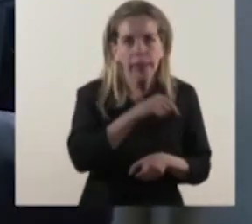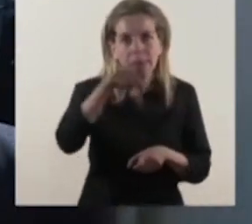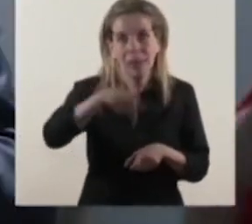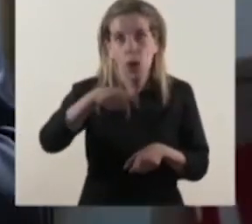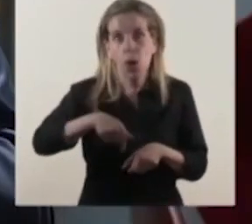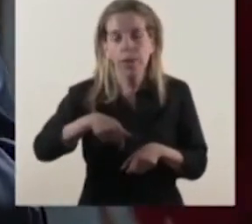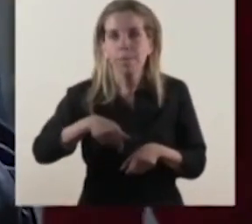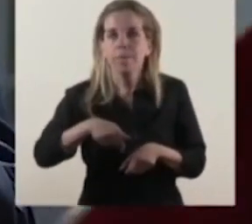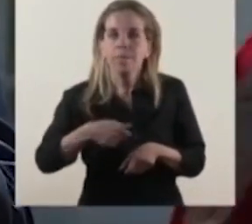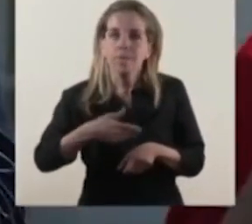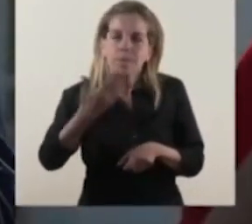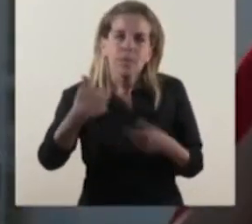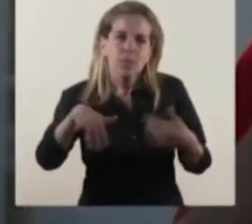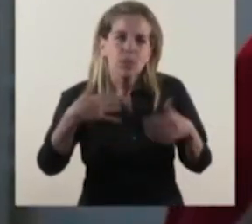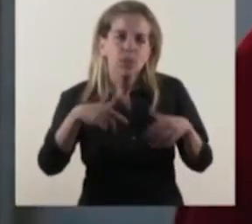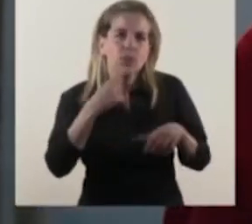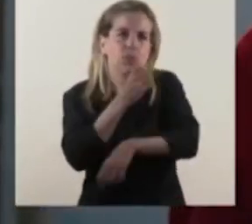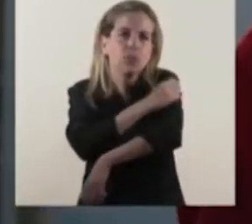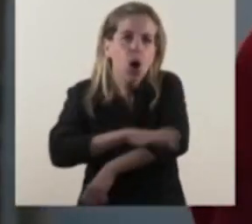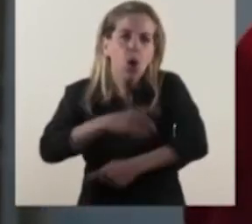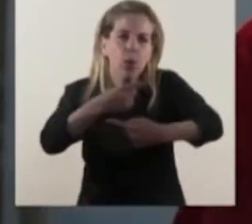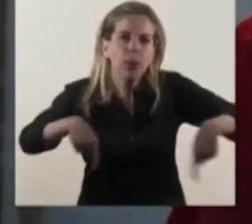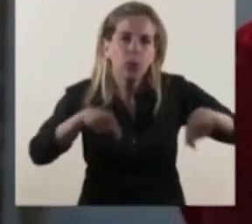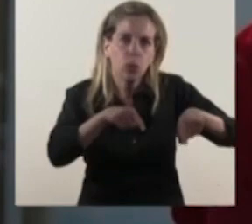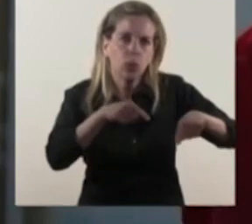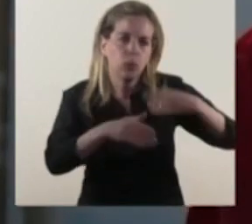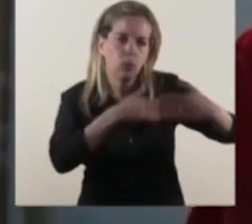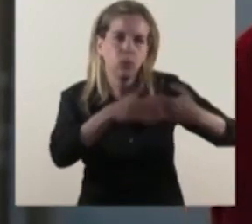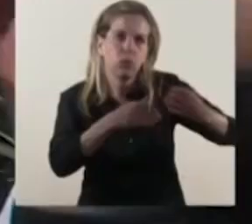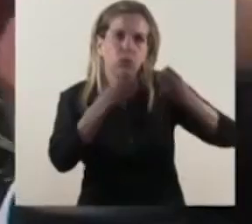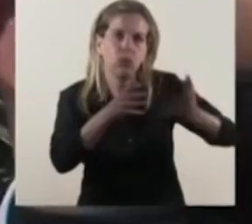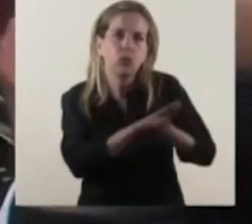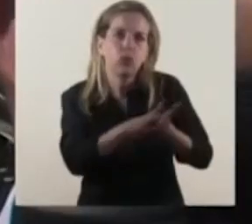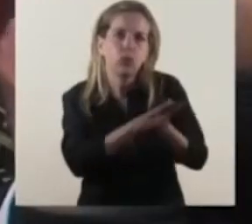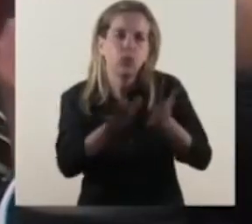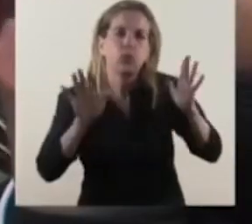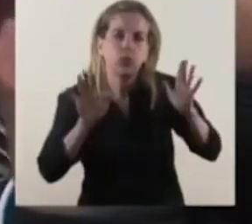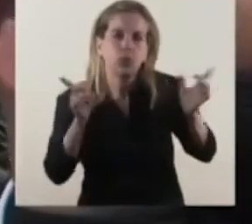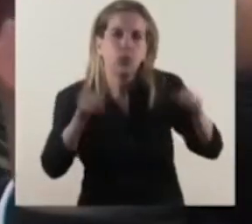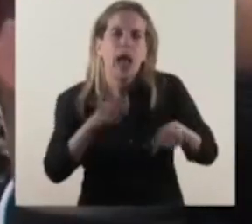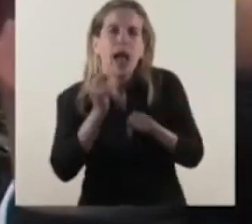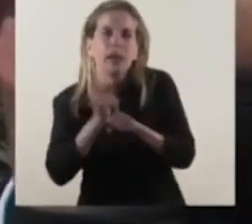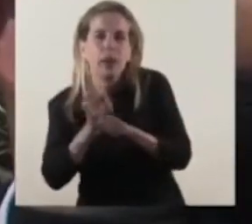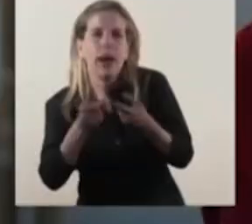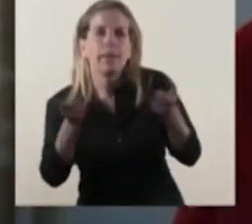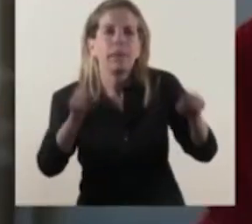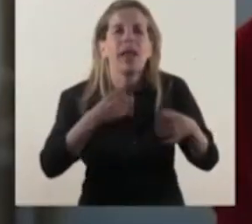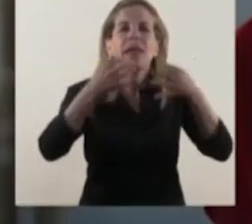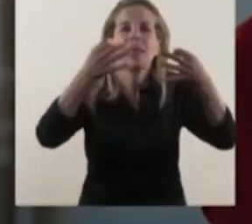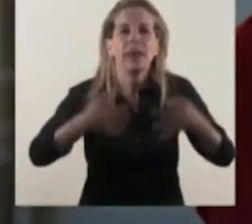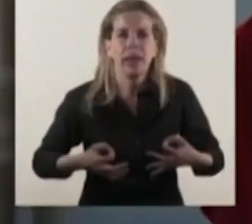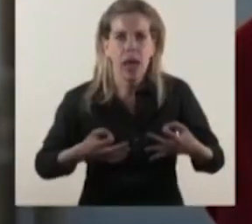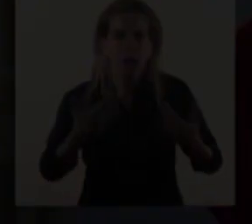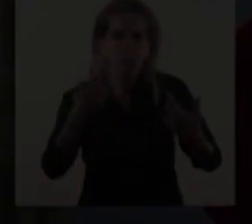hoy están sumidos en el pozo de la pobreza salgan de allí cuanto antes recuperando un trabajo y recuperando la dignidad